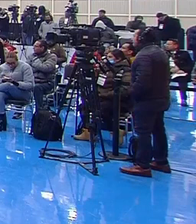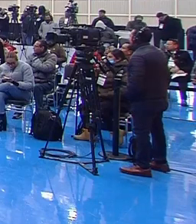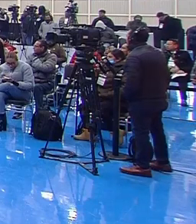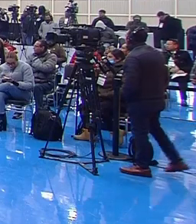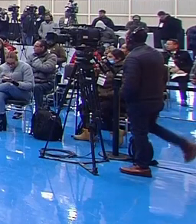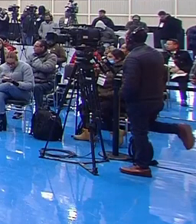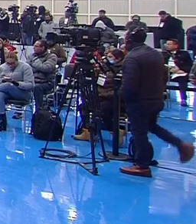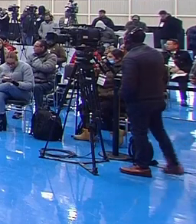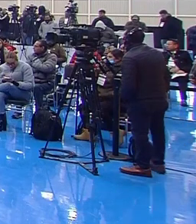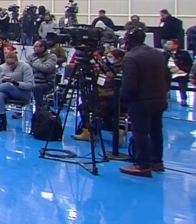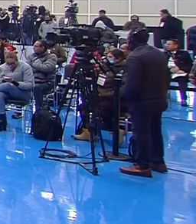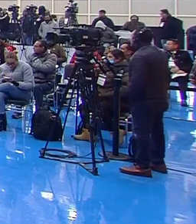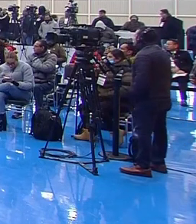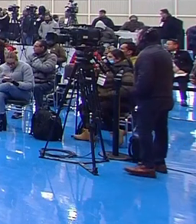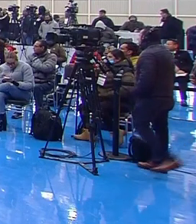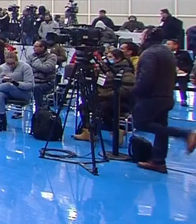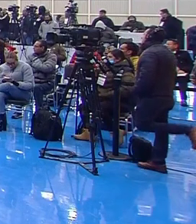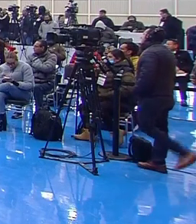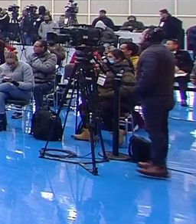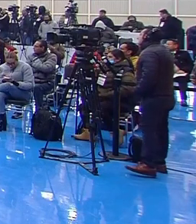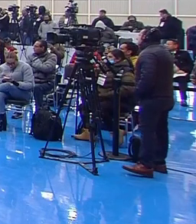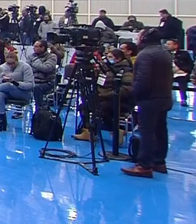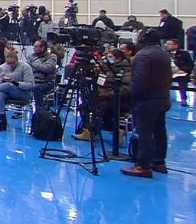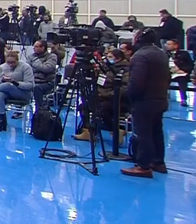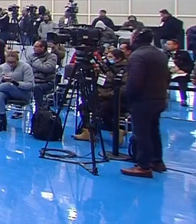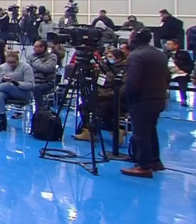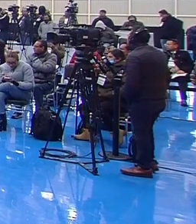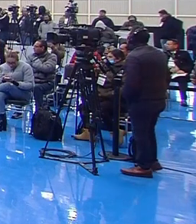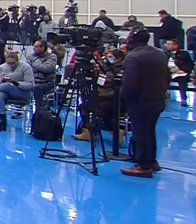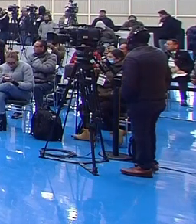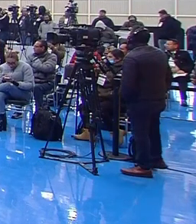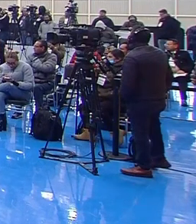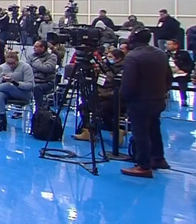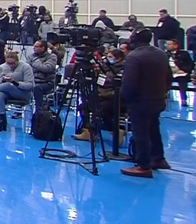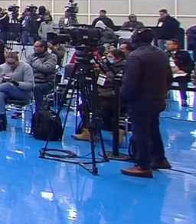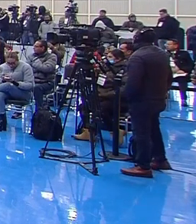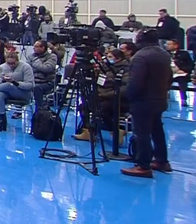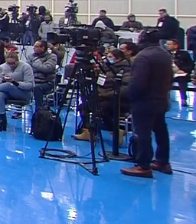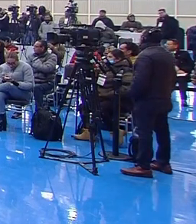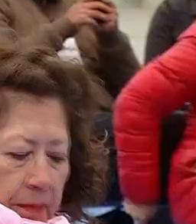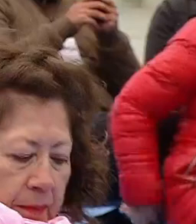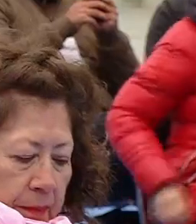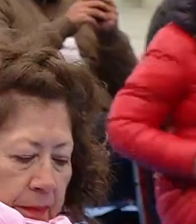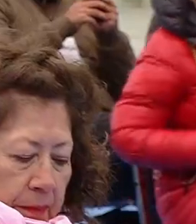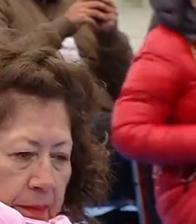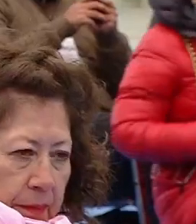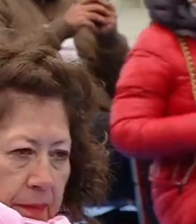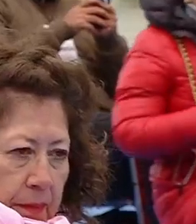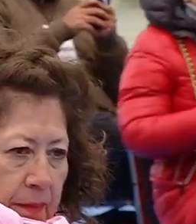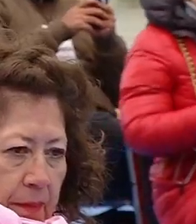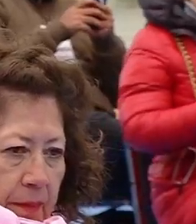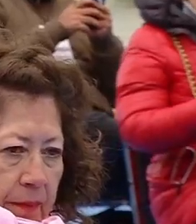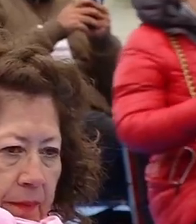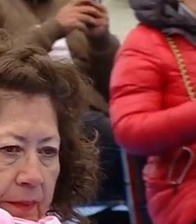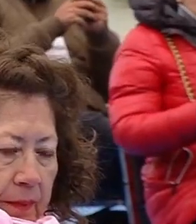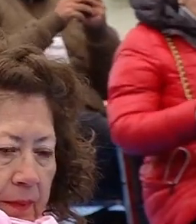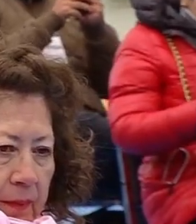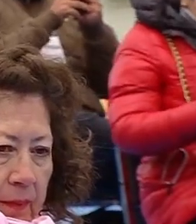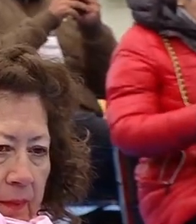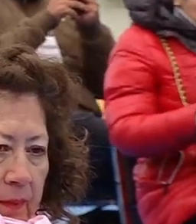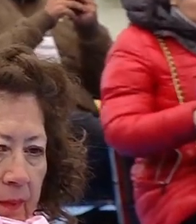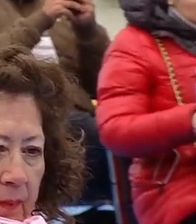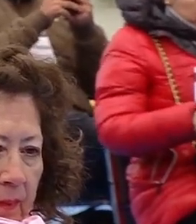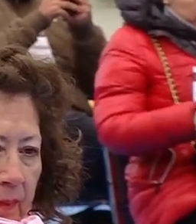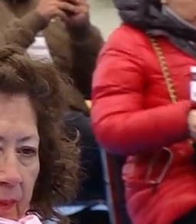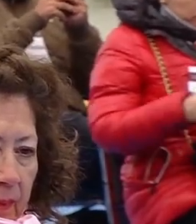su mayoría exmigrantes defendieron a una caravana de 300 migrantes que denuncian haber sido víctimas de una